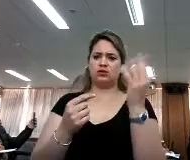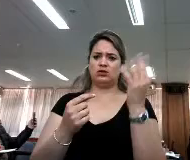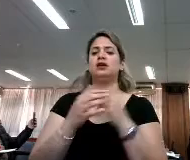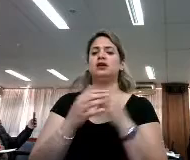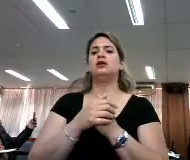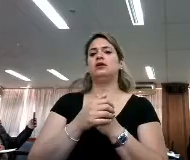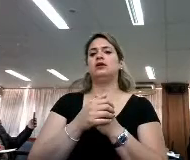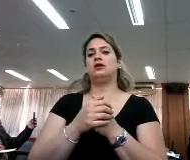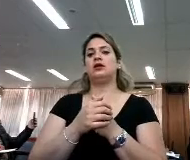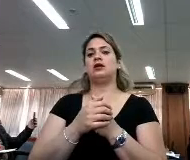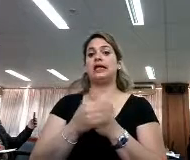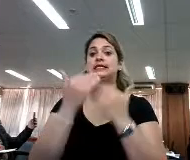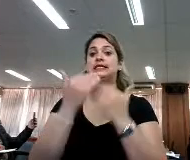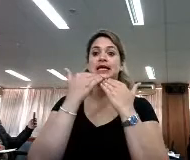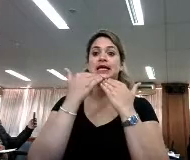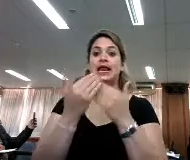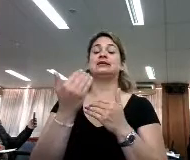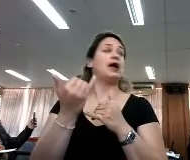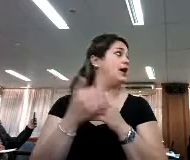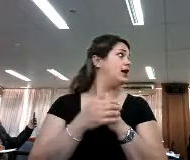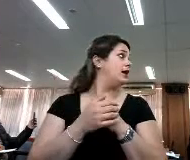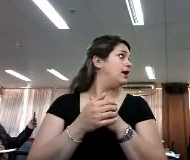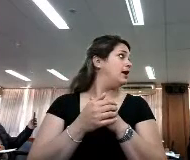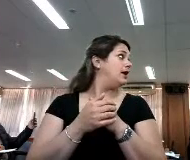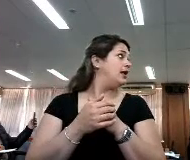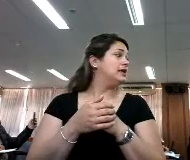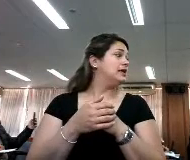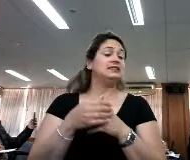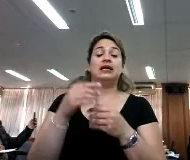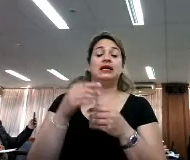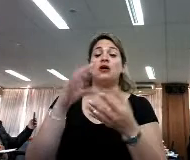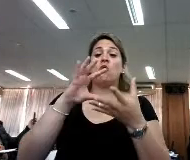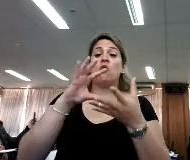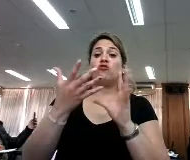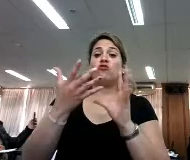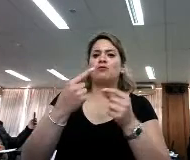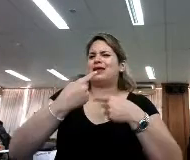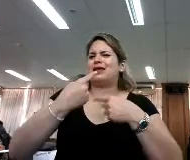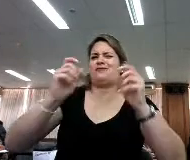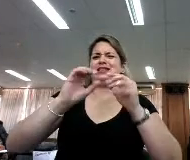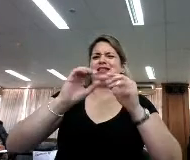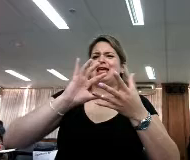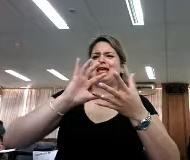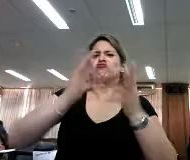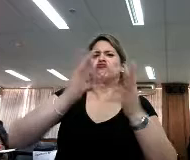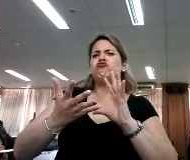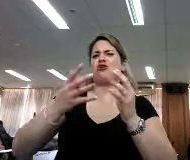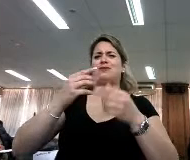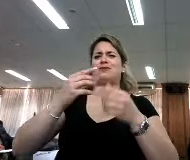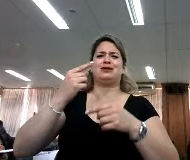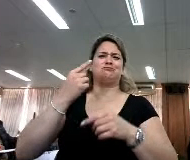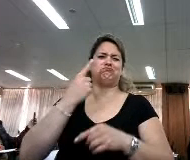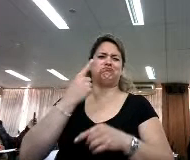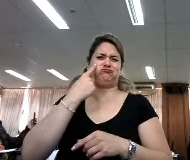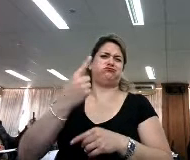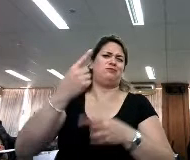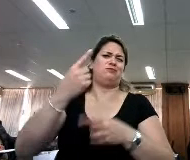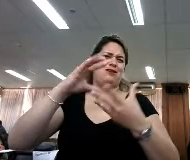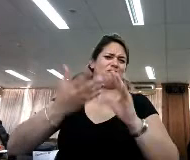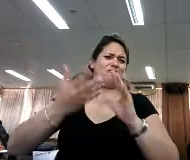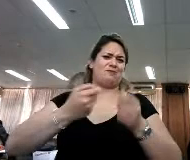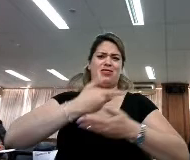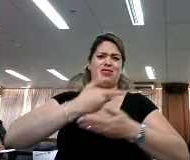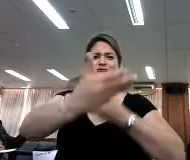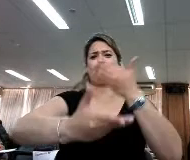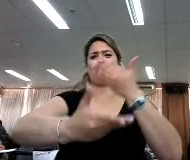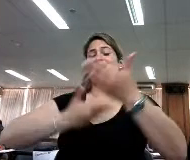del Quinten nos permitió un boom de formatos, un boom de maneras de leer, que nos